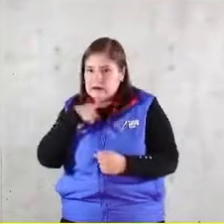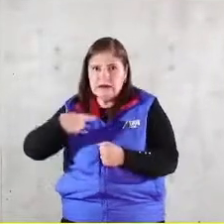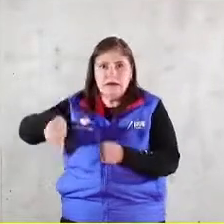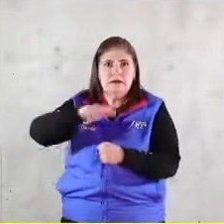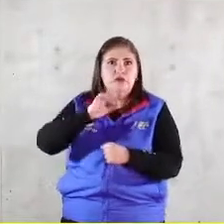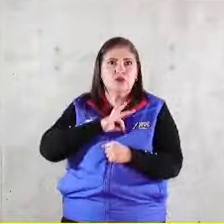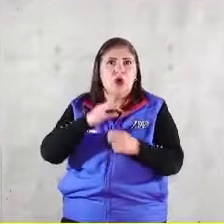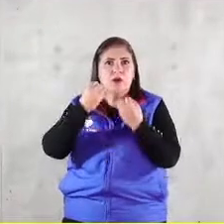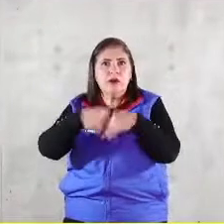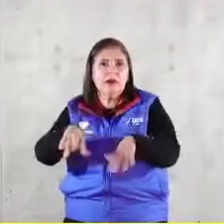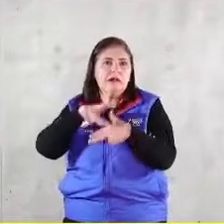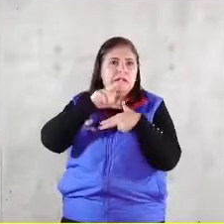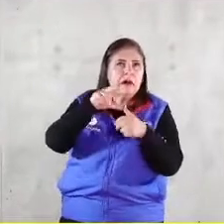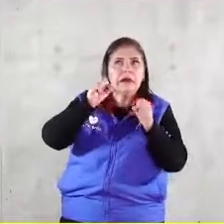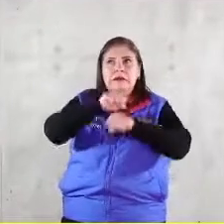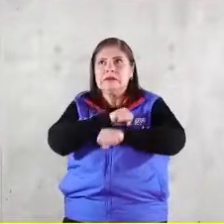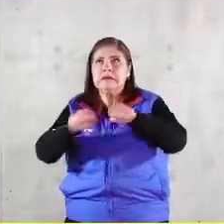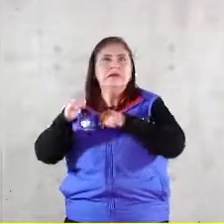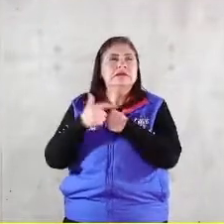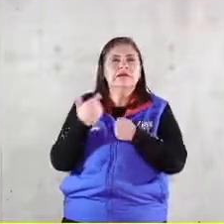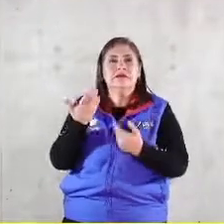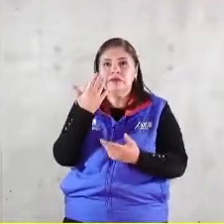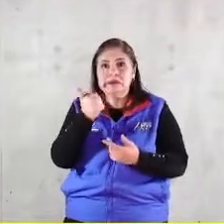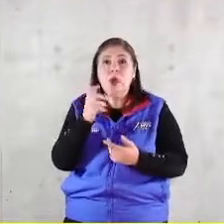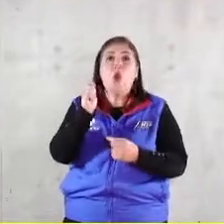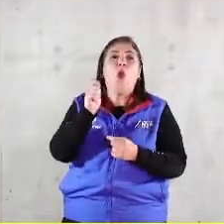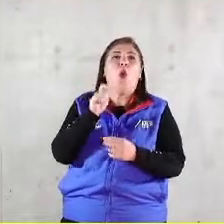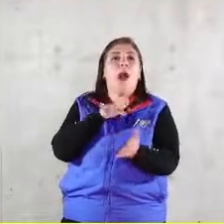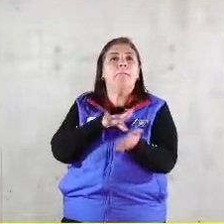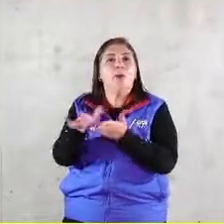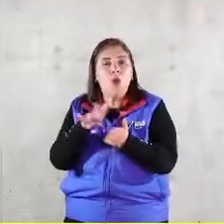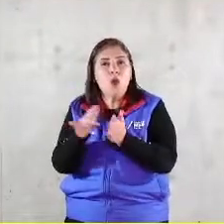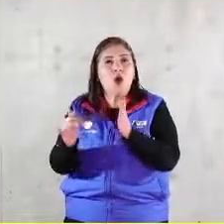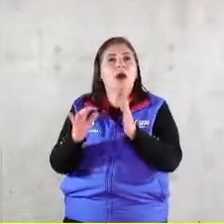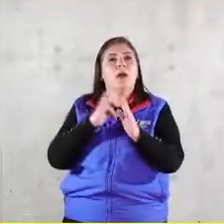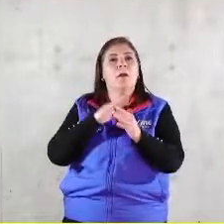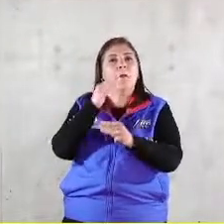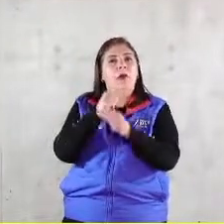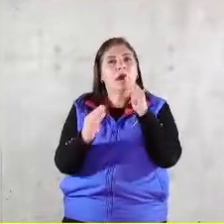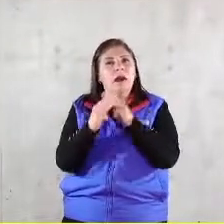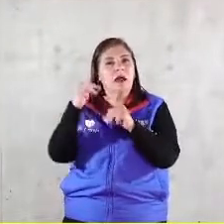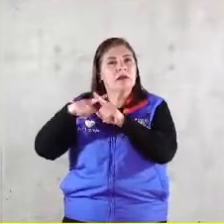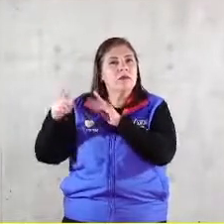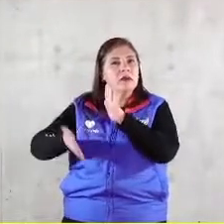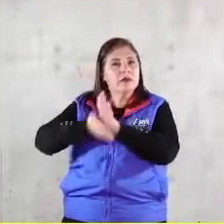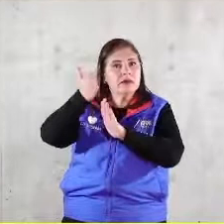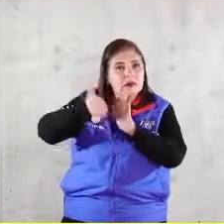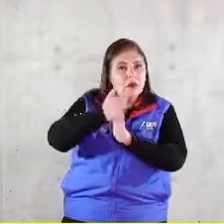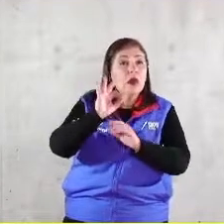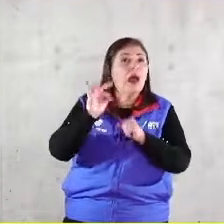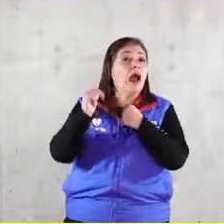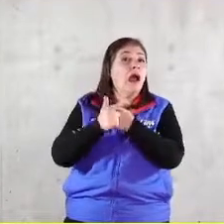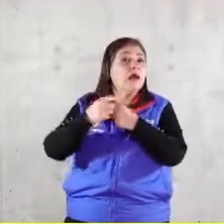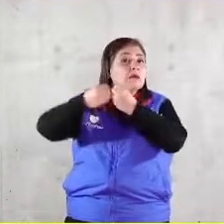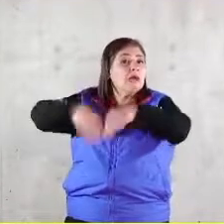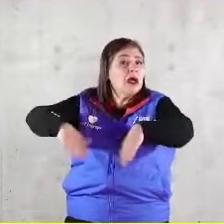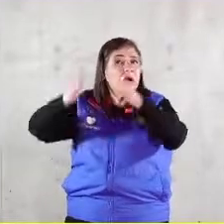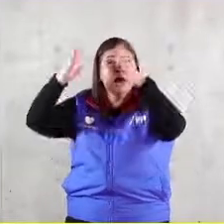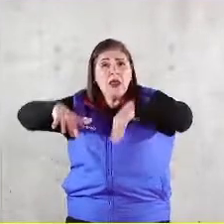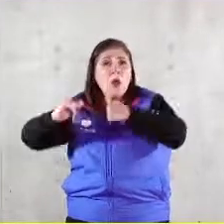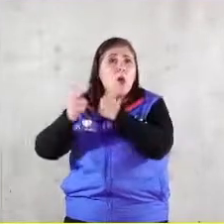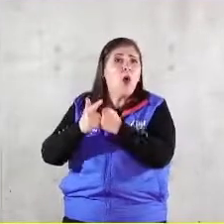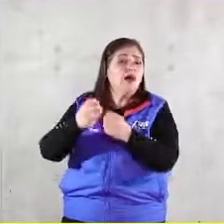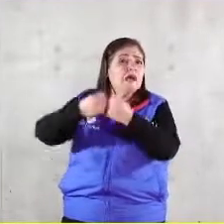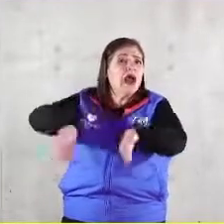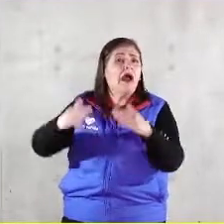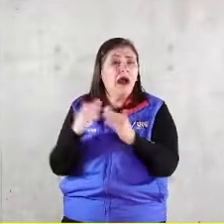desastre natural y apoyo para material de construcción en caso de que haya perdido su casa por ejemplo se hace subsidiariamente